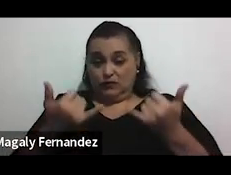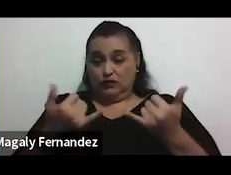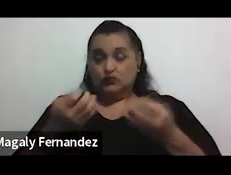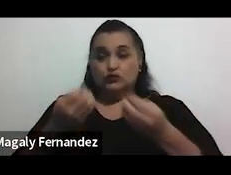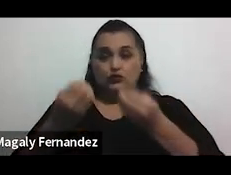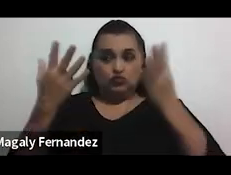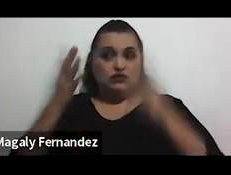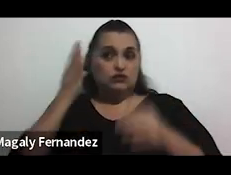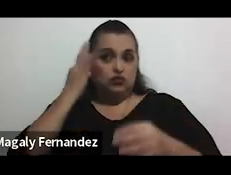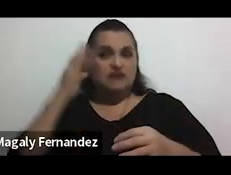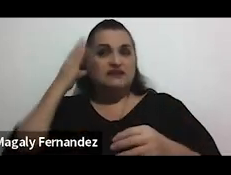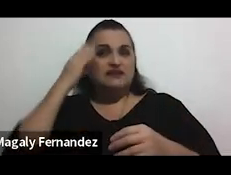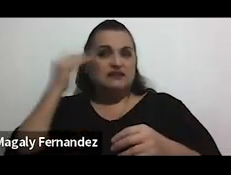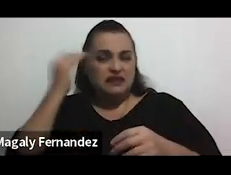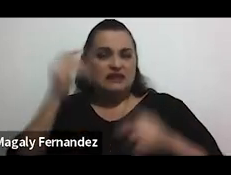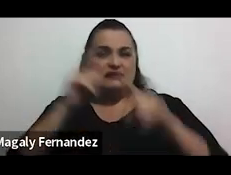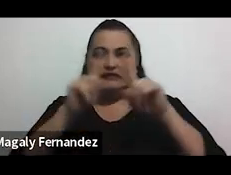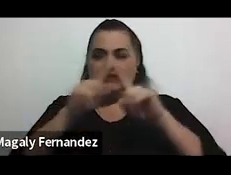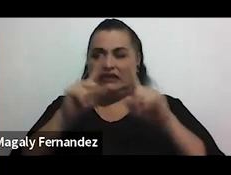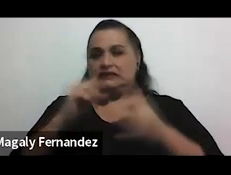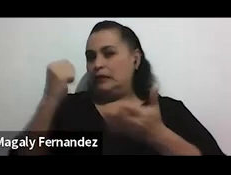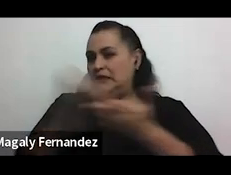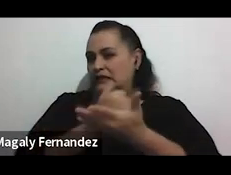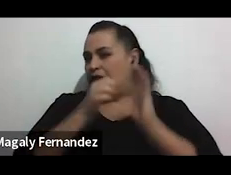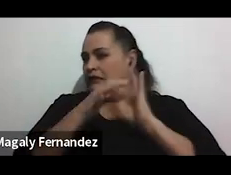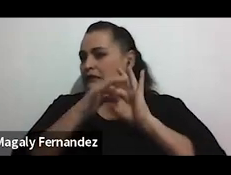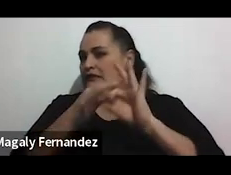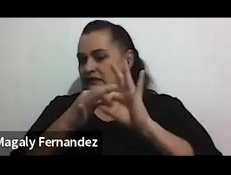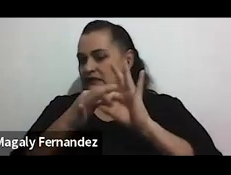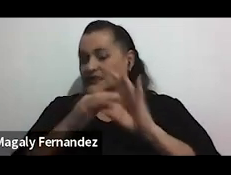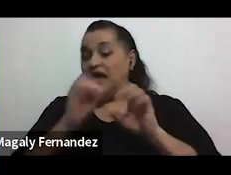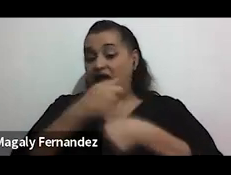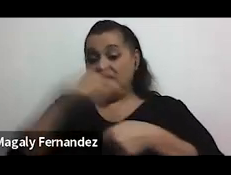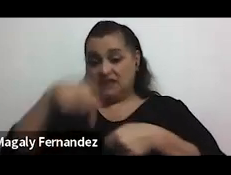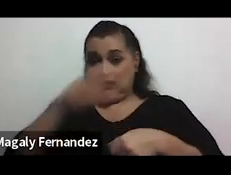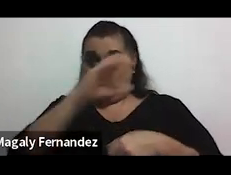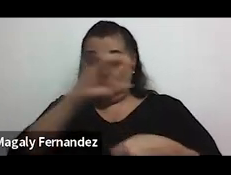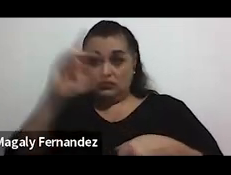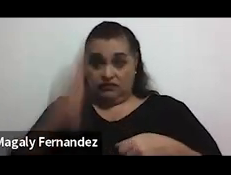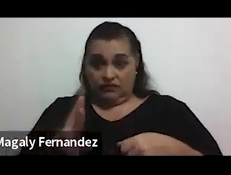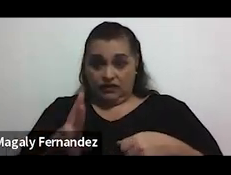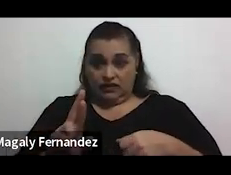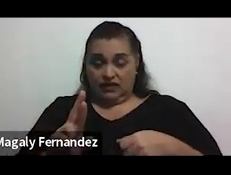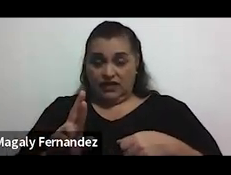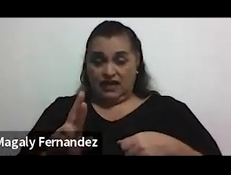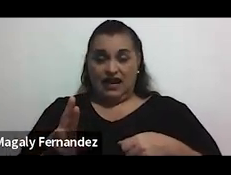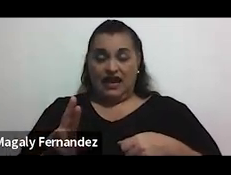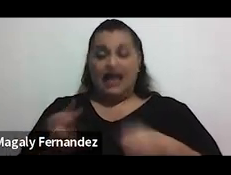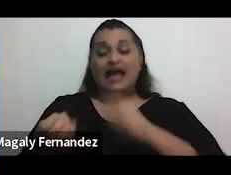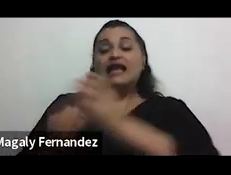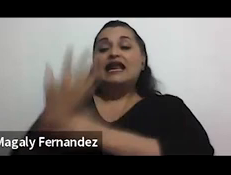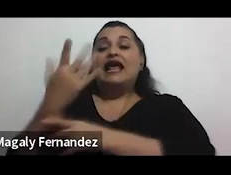experiencias lamentables al respecto, hace que en Costa Rica se cree una ley